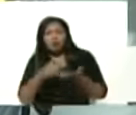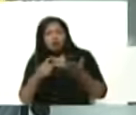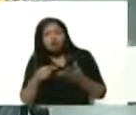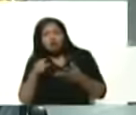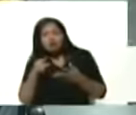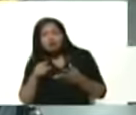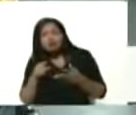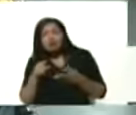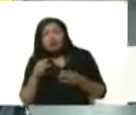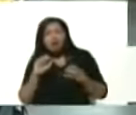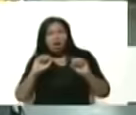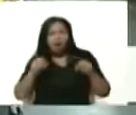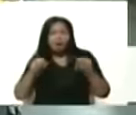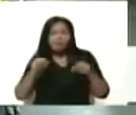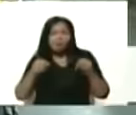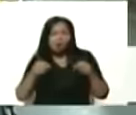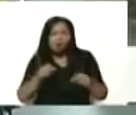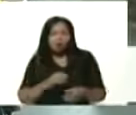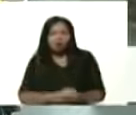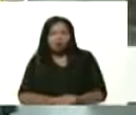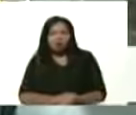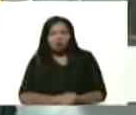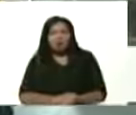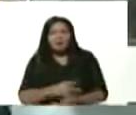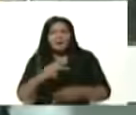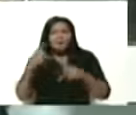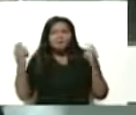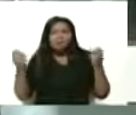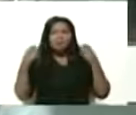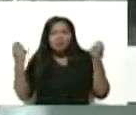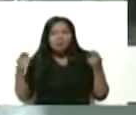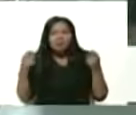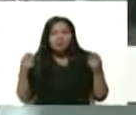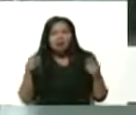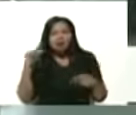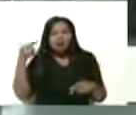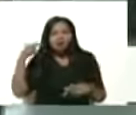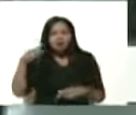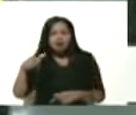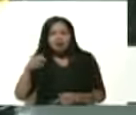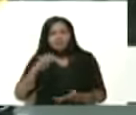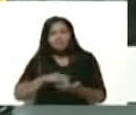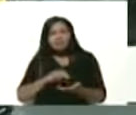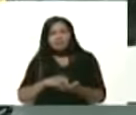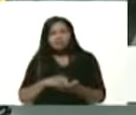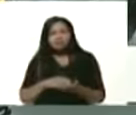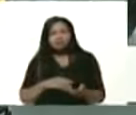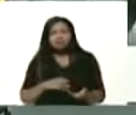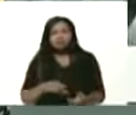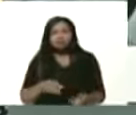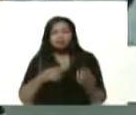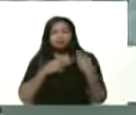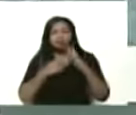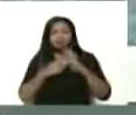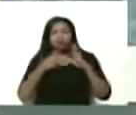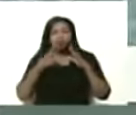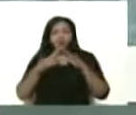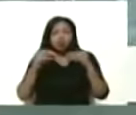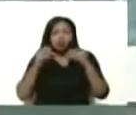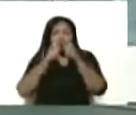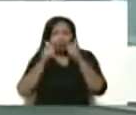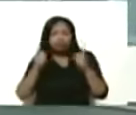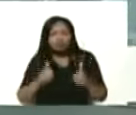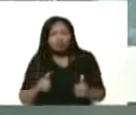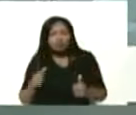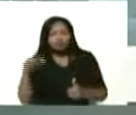Estamos trabajando con ellos para la proveeduría de transporte de Miranda, para Transmiranda, y poniéndola a la orden de todos los sistemas de transporte de